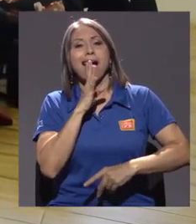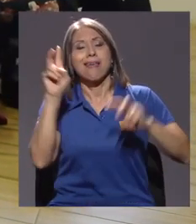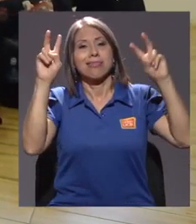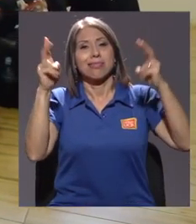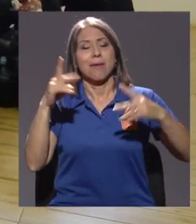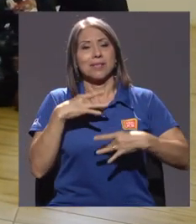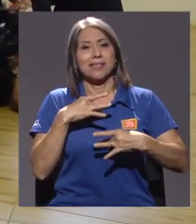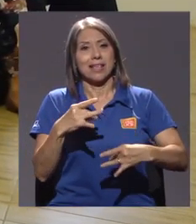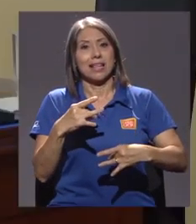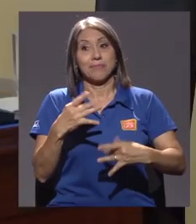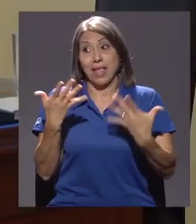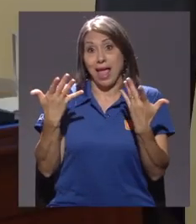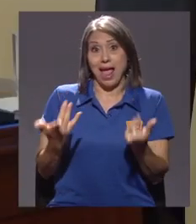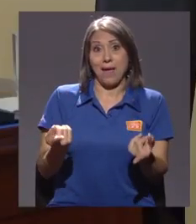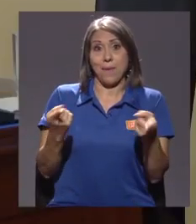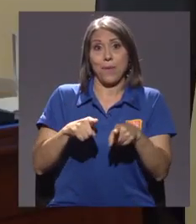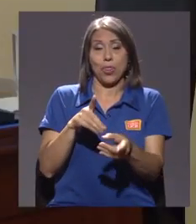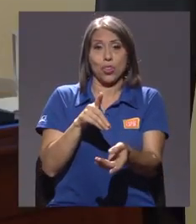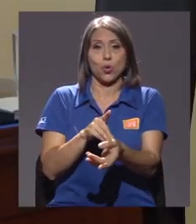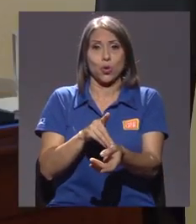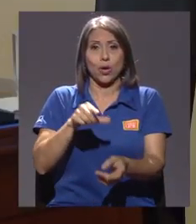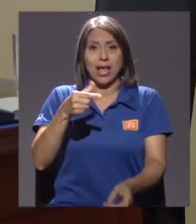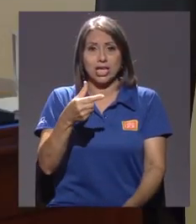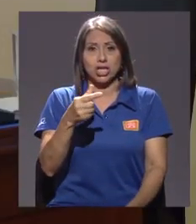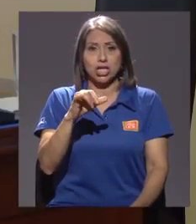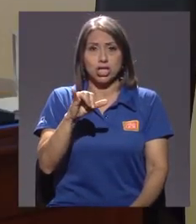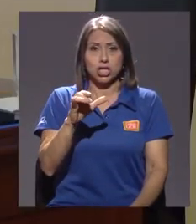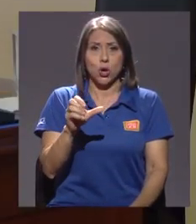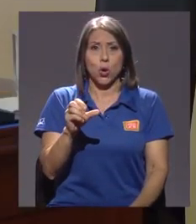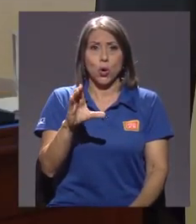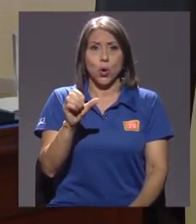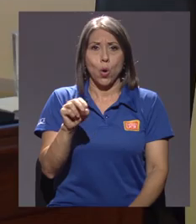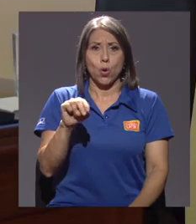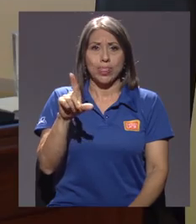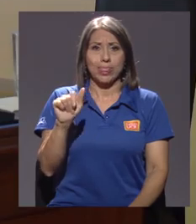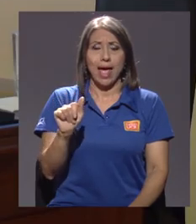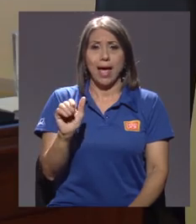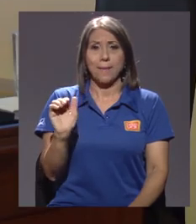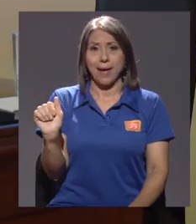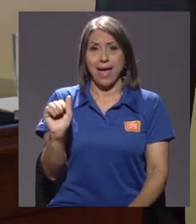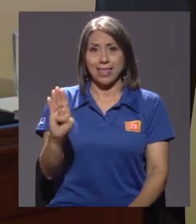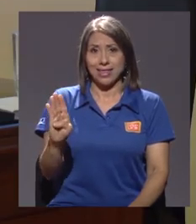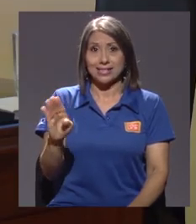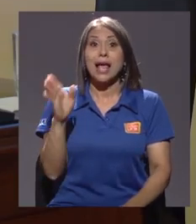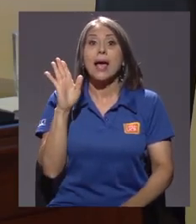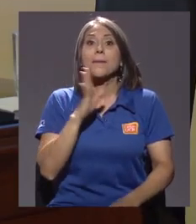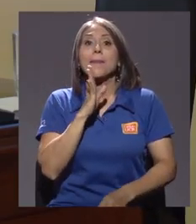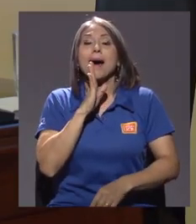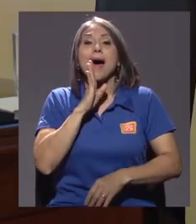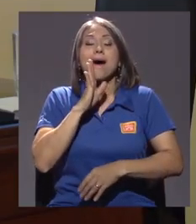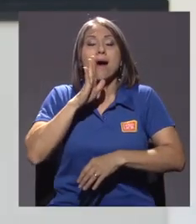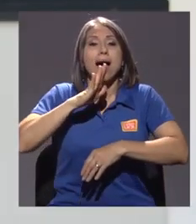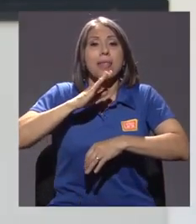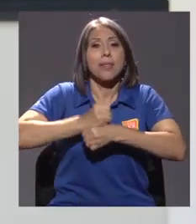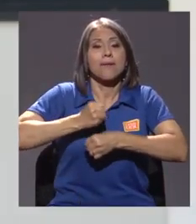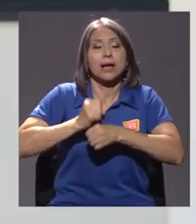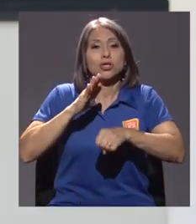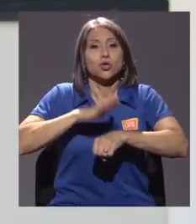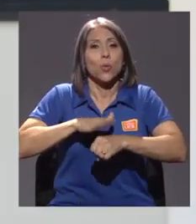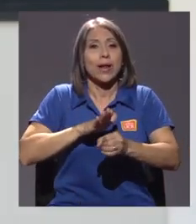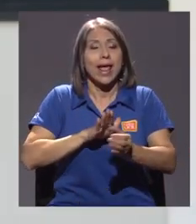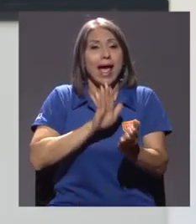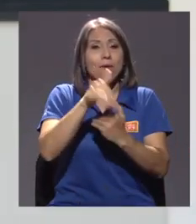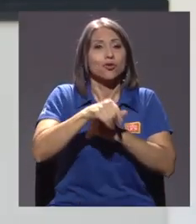caso, la doctora Yoconda Batres va a trabajar el tema del abuso sexual y de niños que abusan de niños. Fue